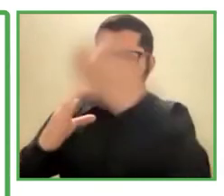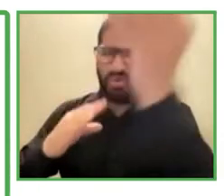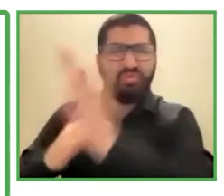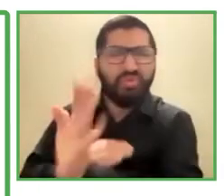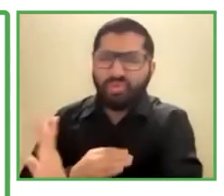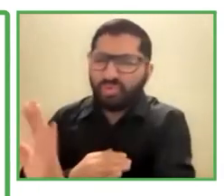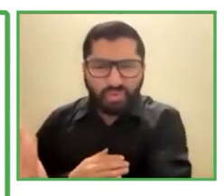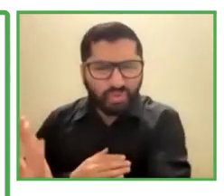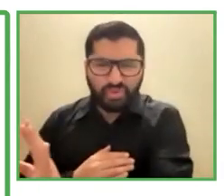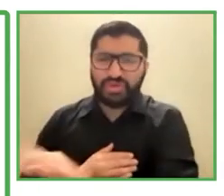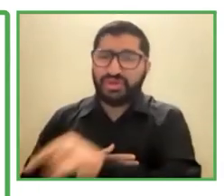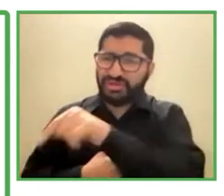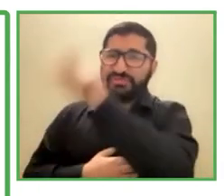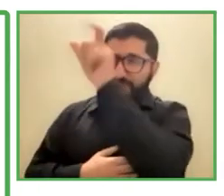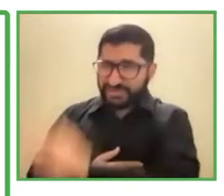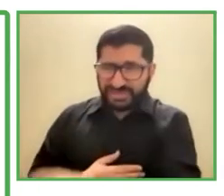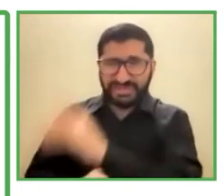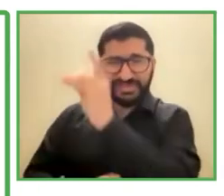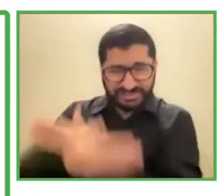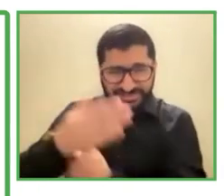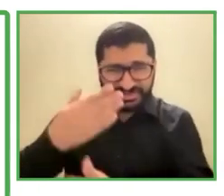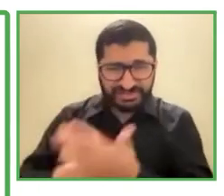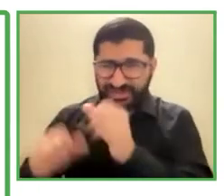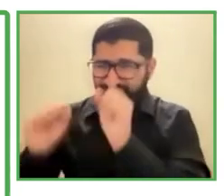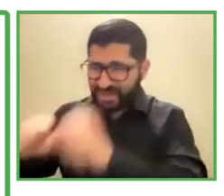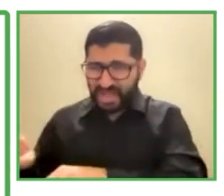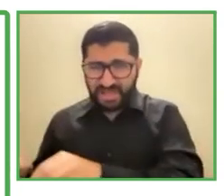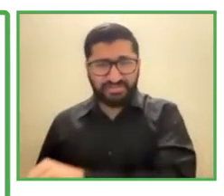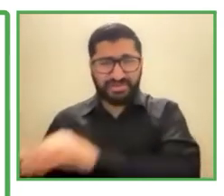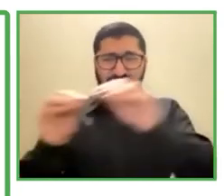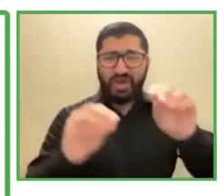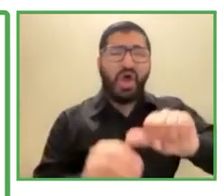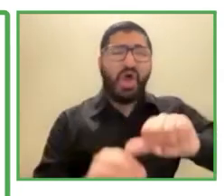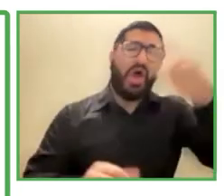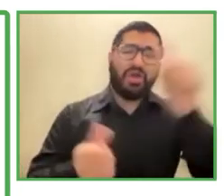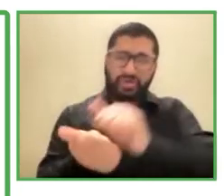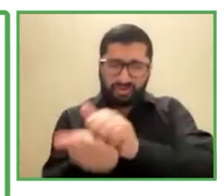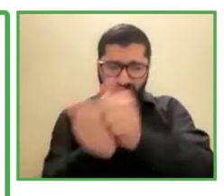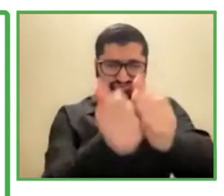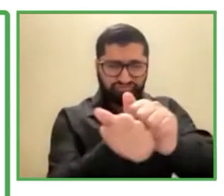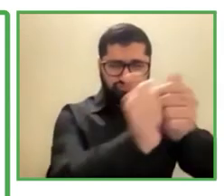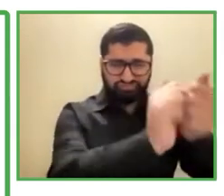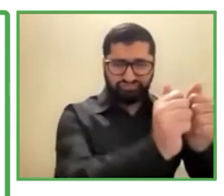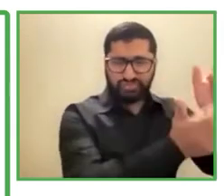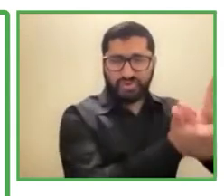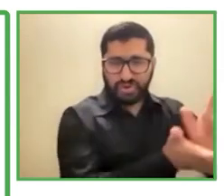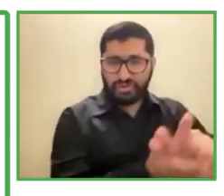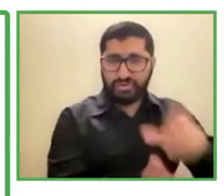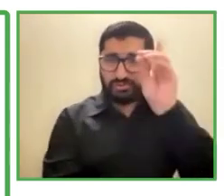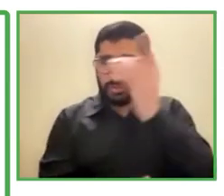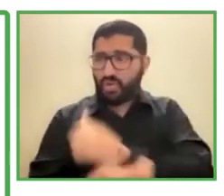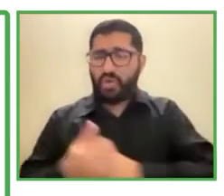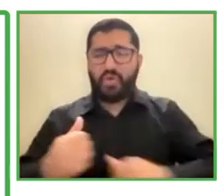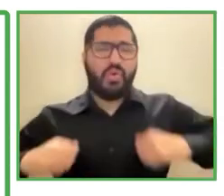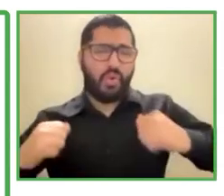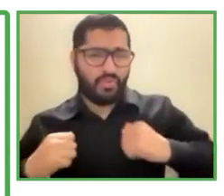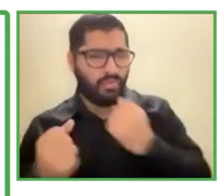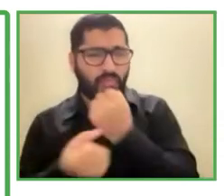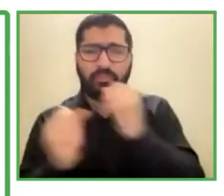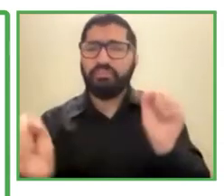35 años no podía quedarse sin trabajo, debiendo, ¿no es cierto?, alimentar una familia. Por lo tanto, le dimos la oportunidad de